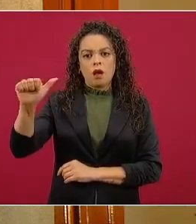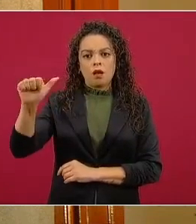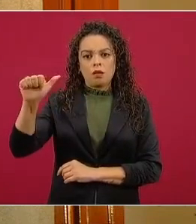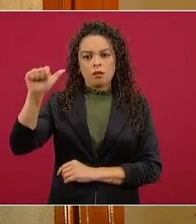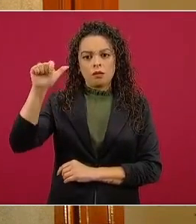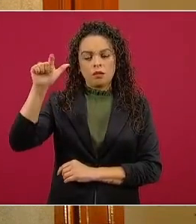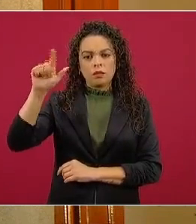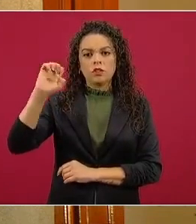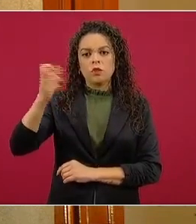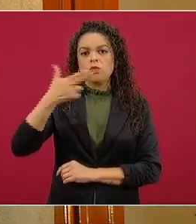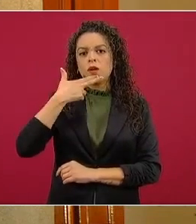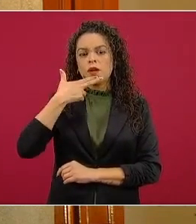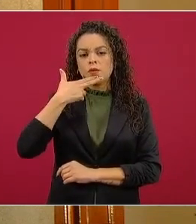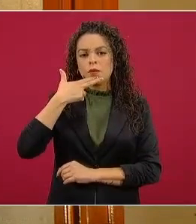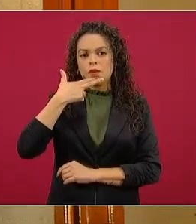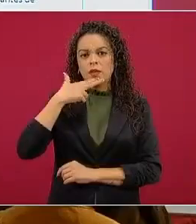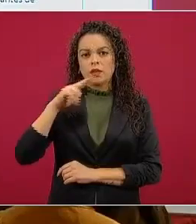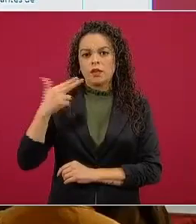y Calvo, Chihuahua.